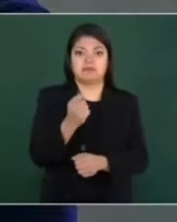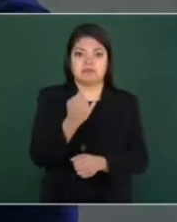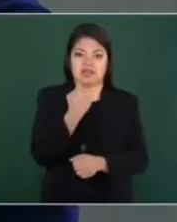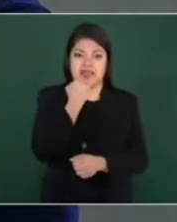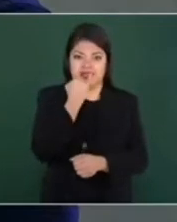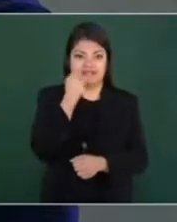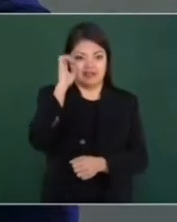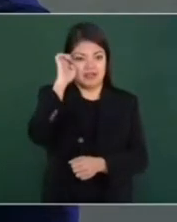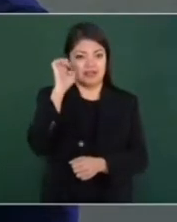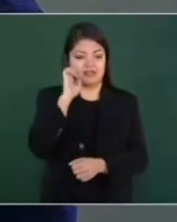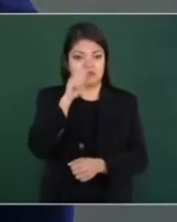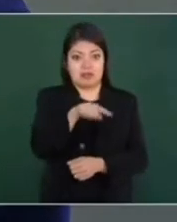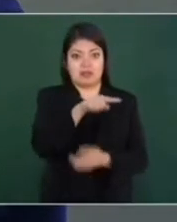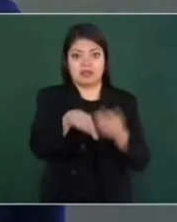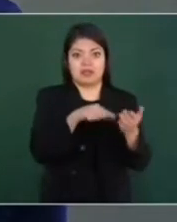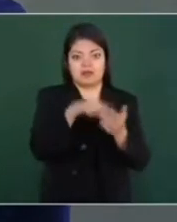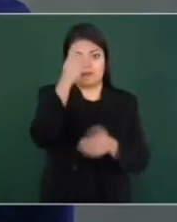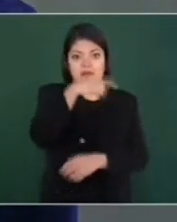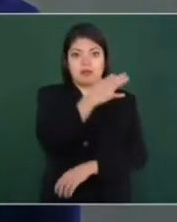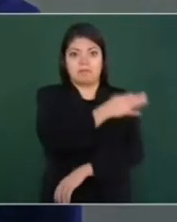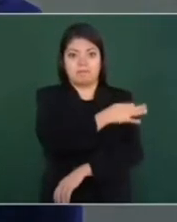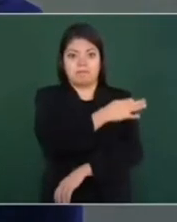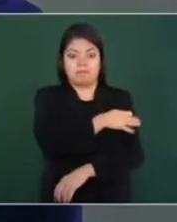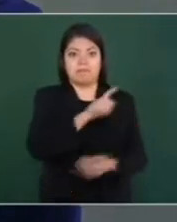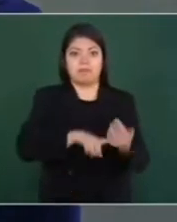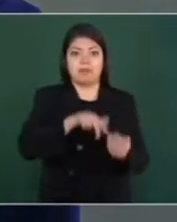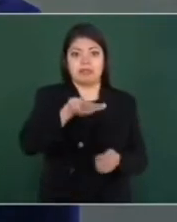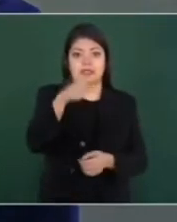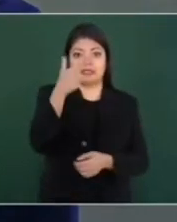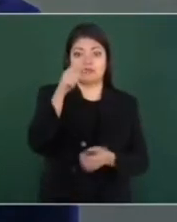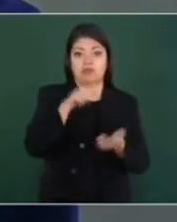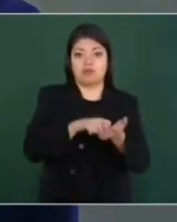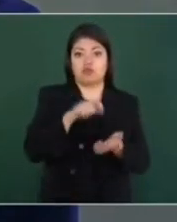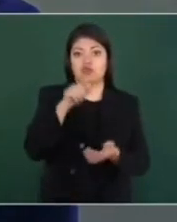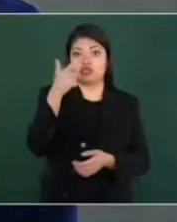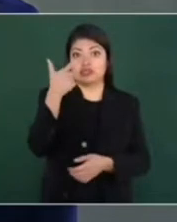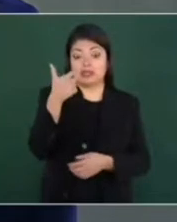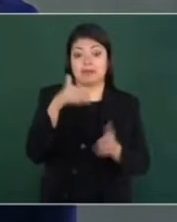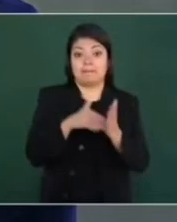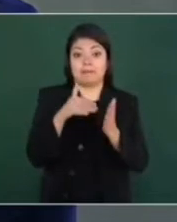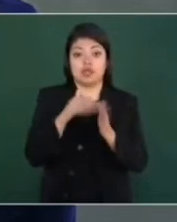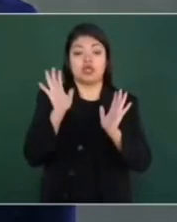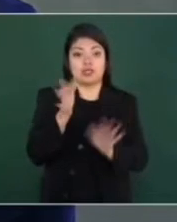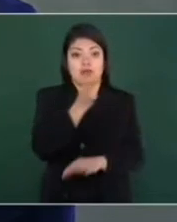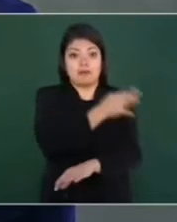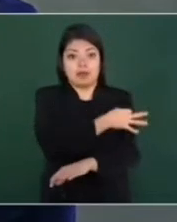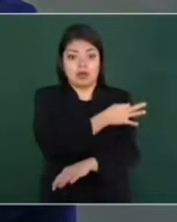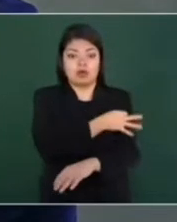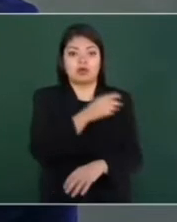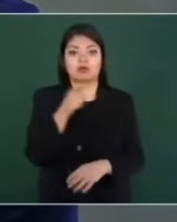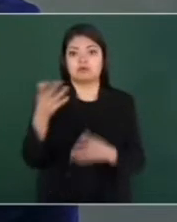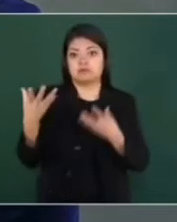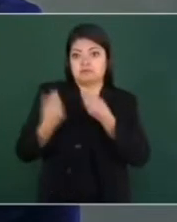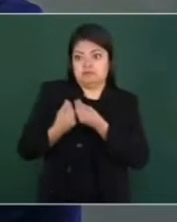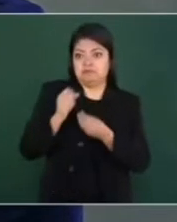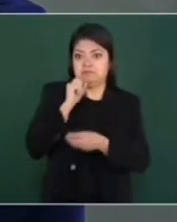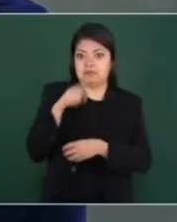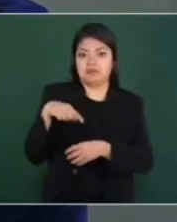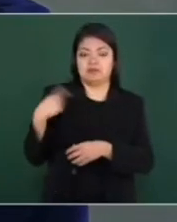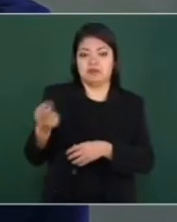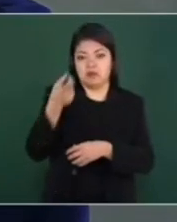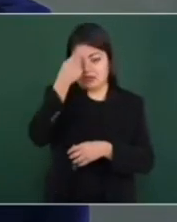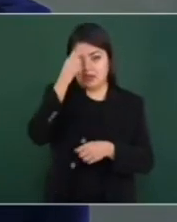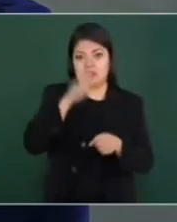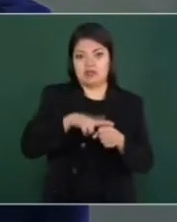centro de vacunación. Ya tenemos 13.7 millones de vacunas aplicadas. Está conmigo el director, el